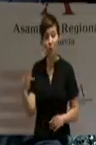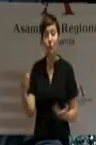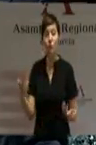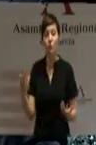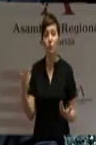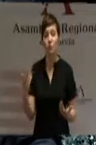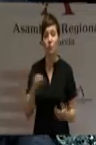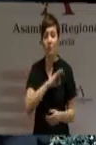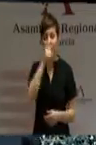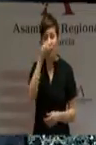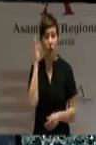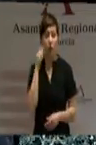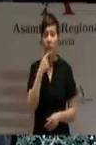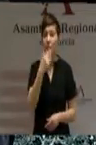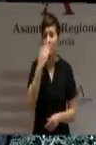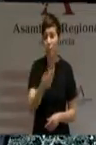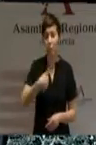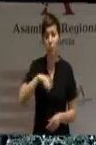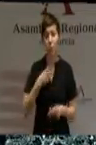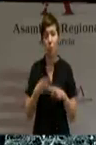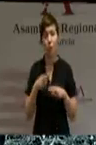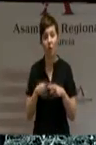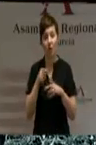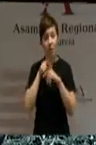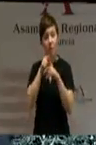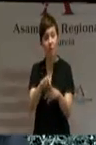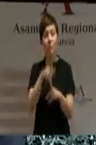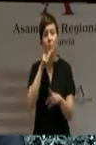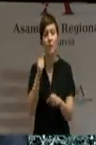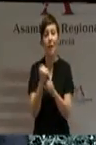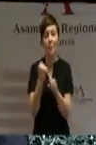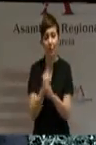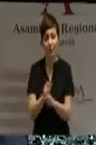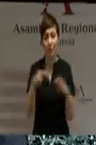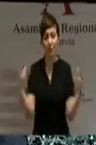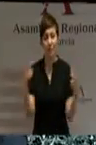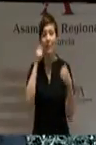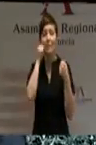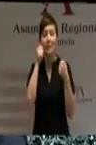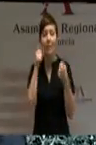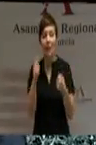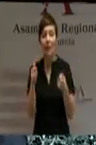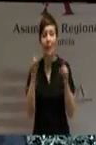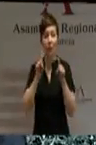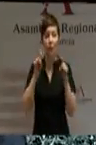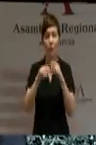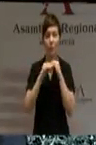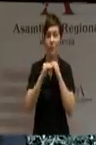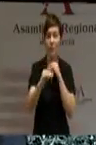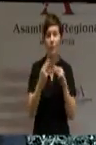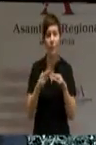que con nuestras políticas vamos a crear empleo, vamos a mantener la sanidad y la educación y las políticas sociales,